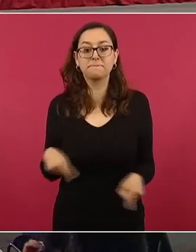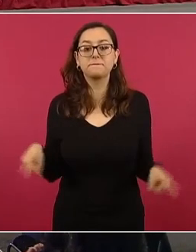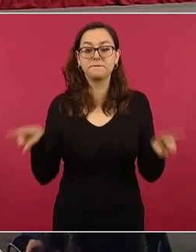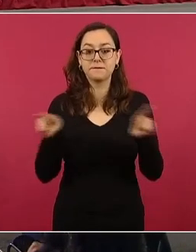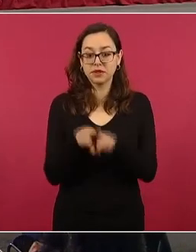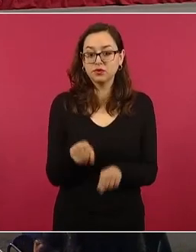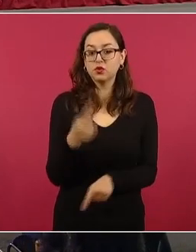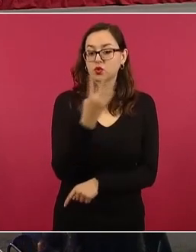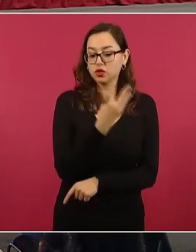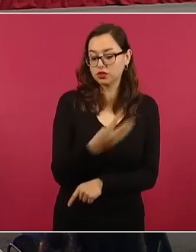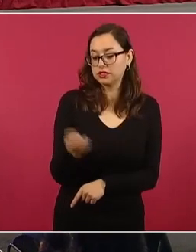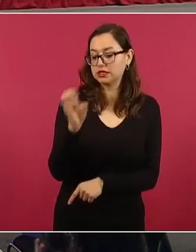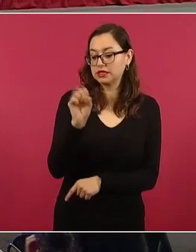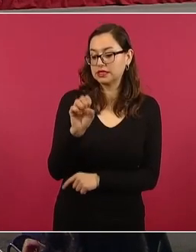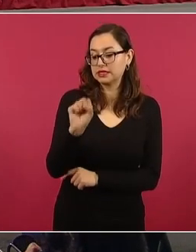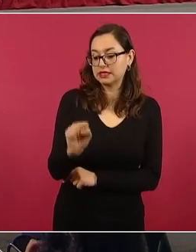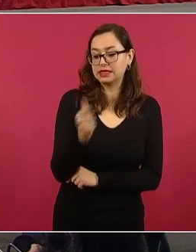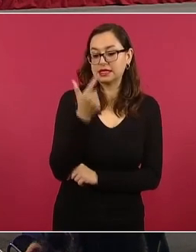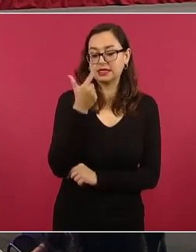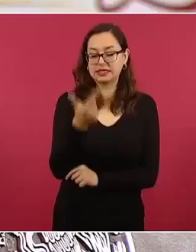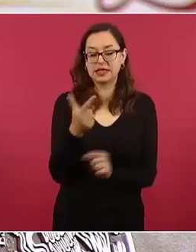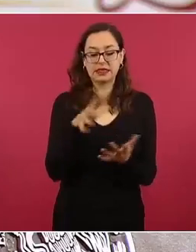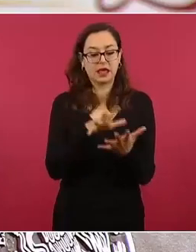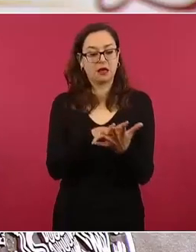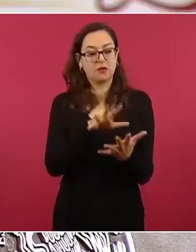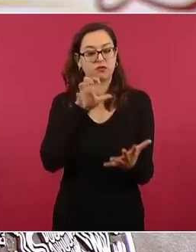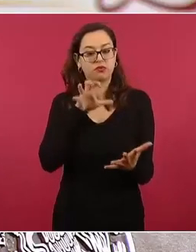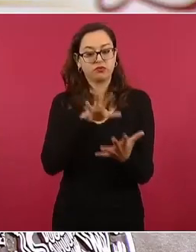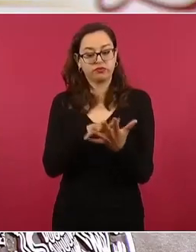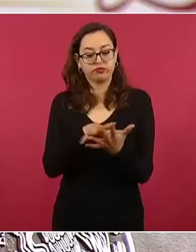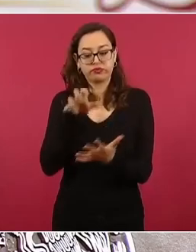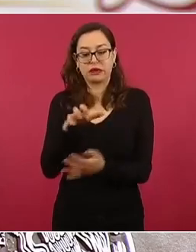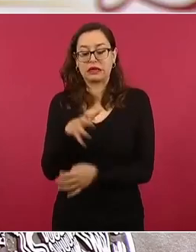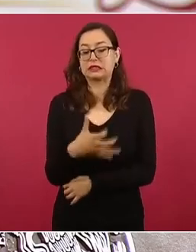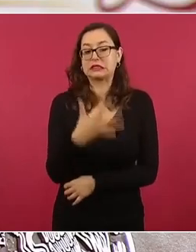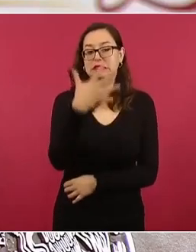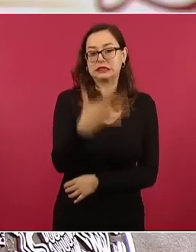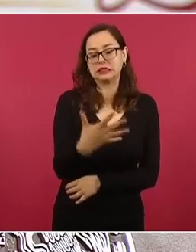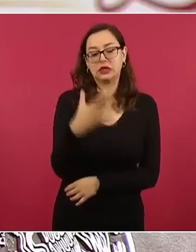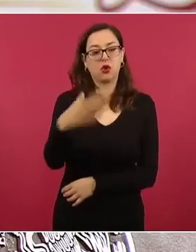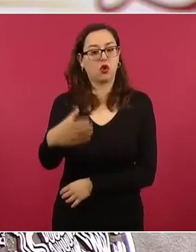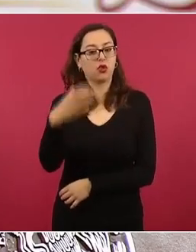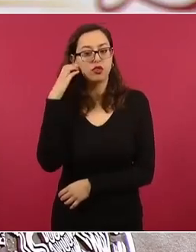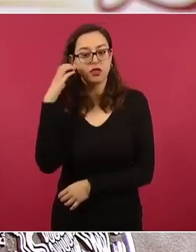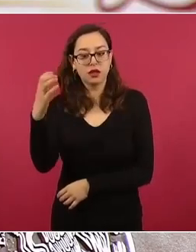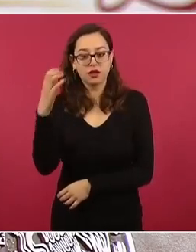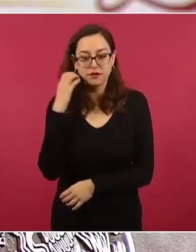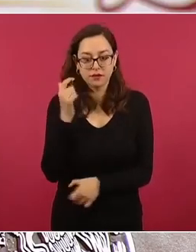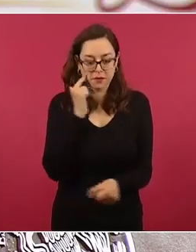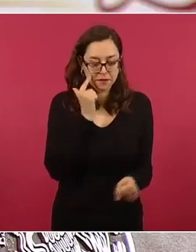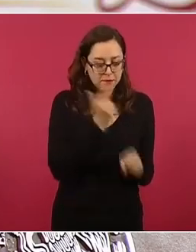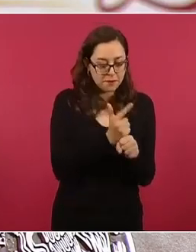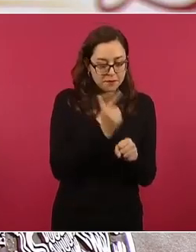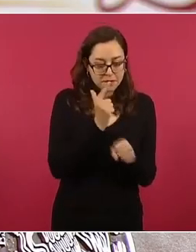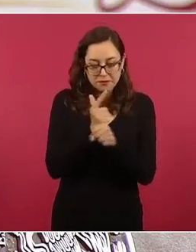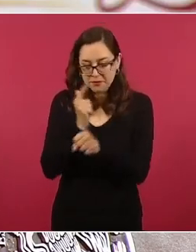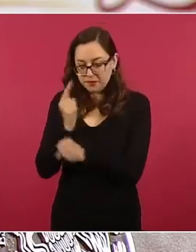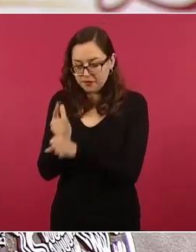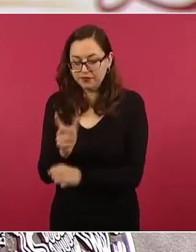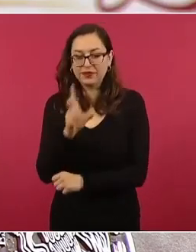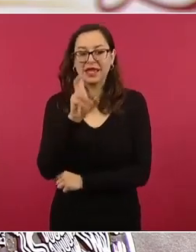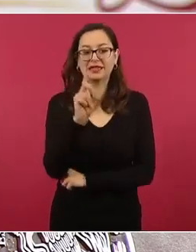467 capturas de pantallas de cinco números telefónicos que nos permitió ubicar 37